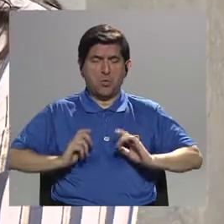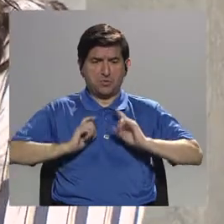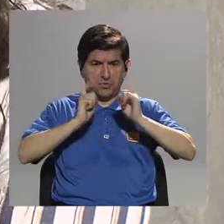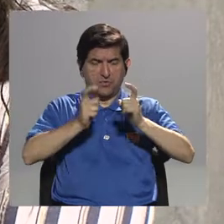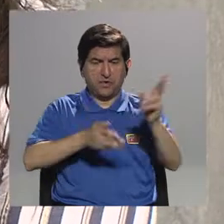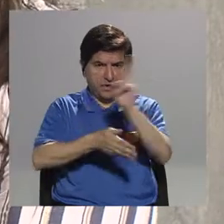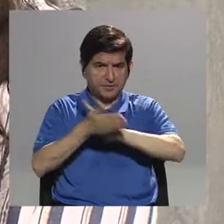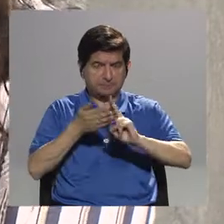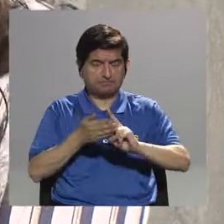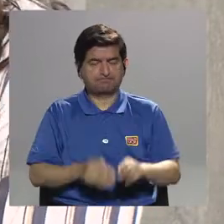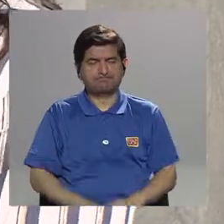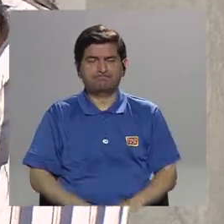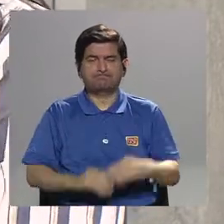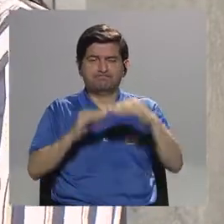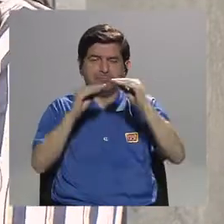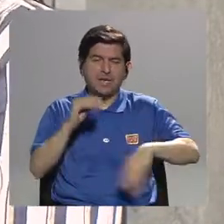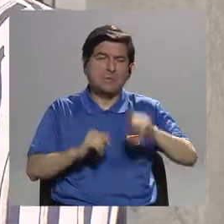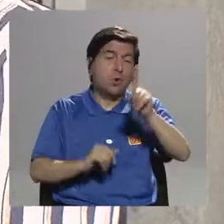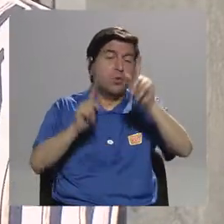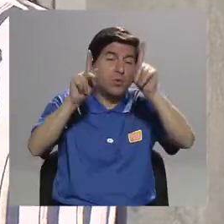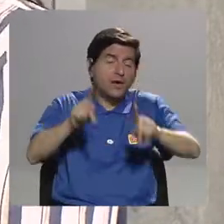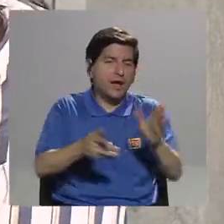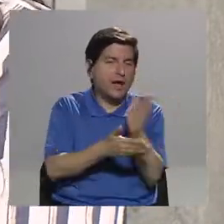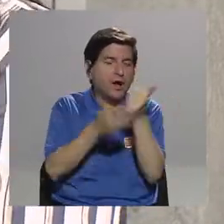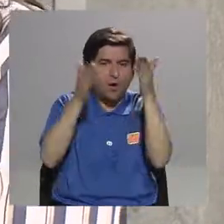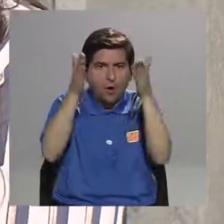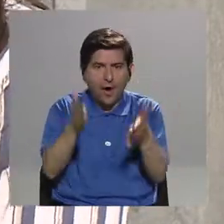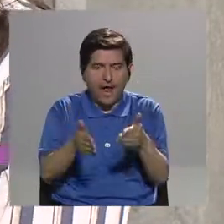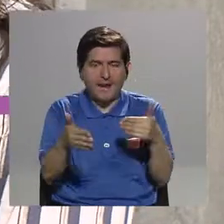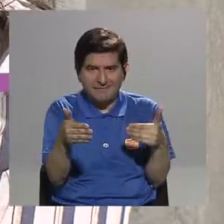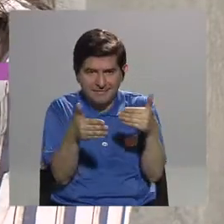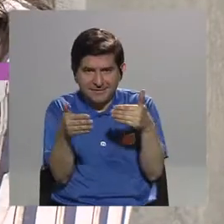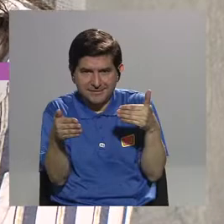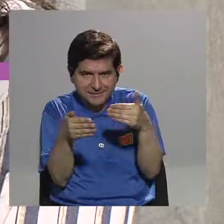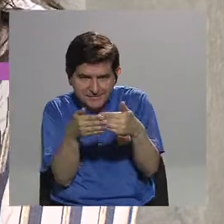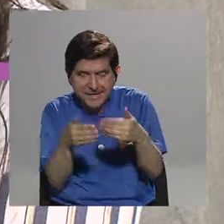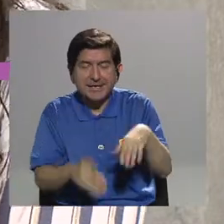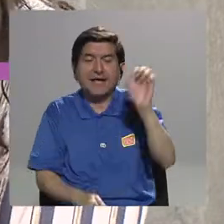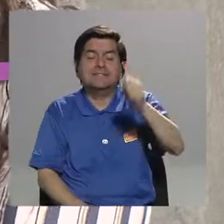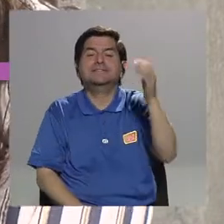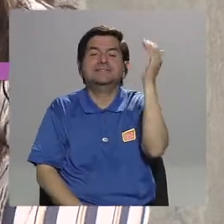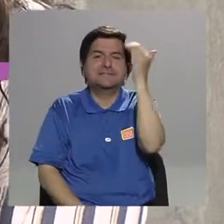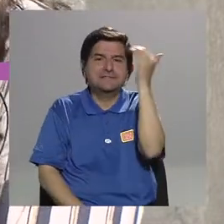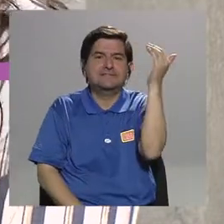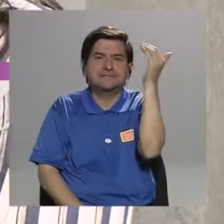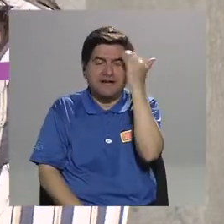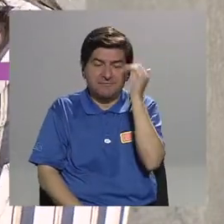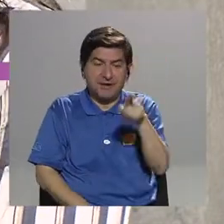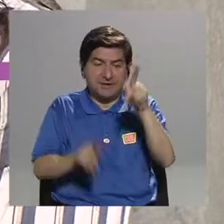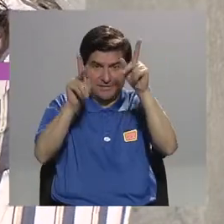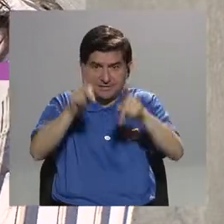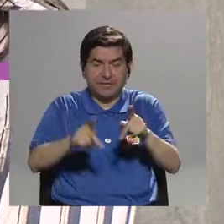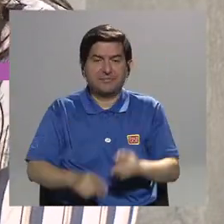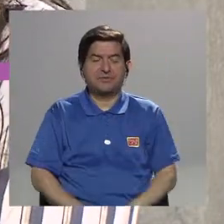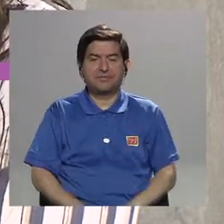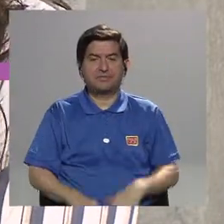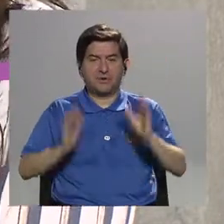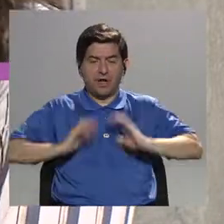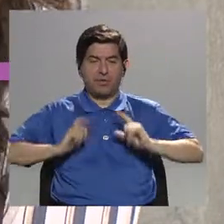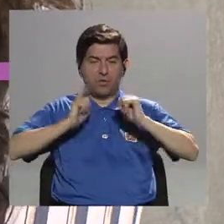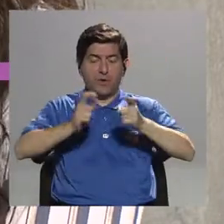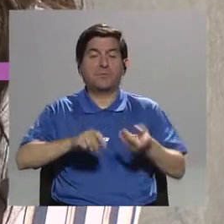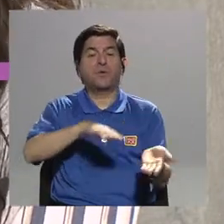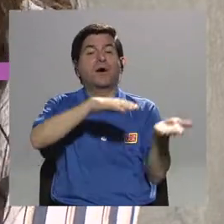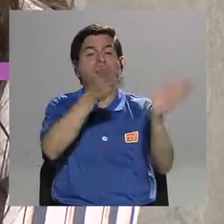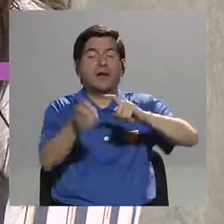¿verdad? Para la universidad, que por lo menos haya una persona o alguien allegado a él, ¿verdad? Que sí sepa que él es donante y que